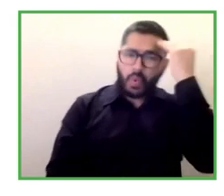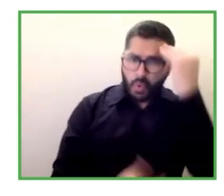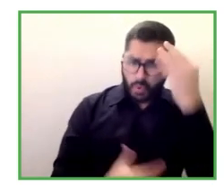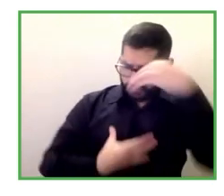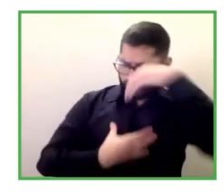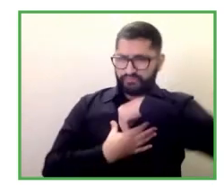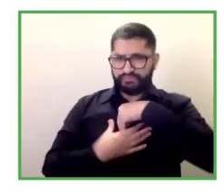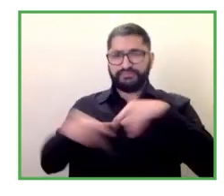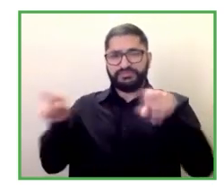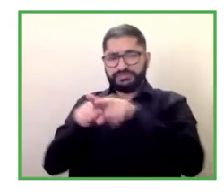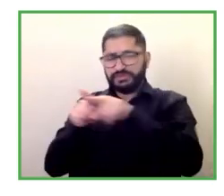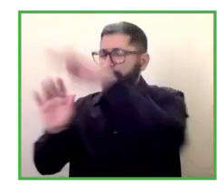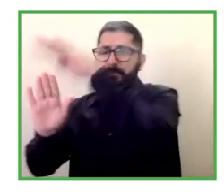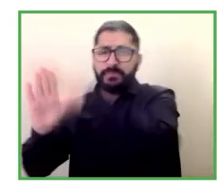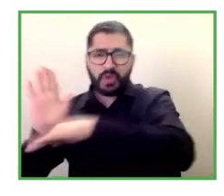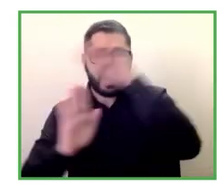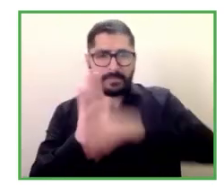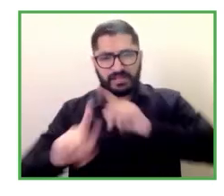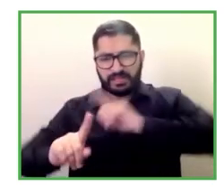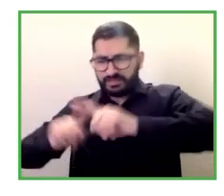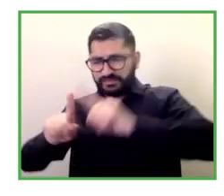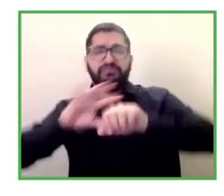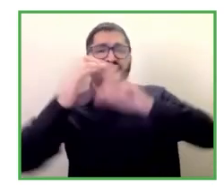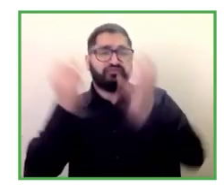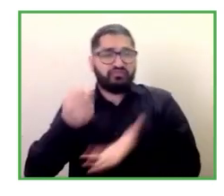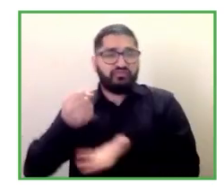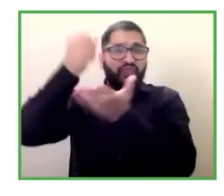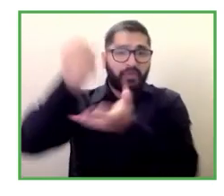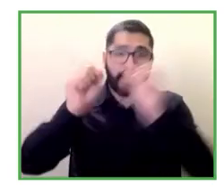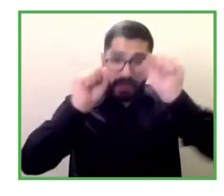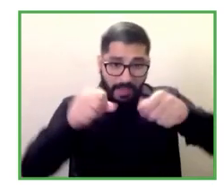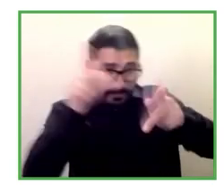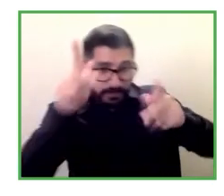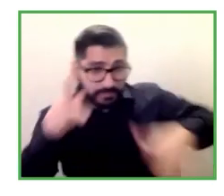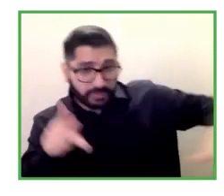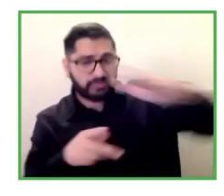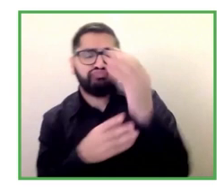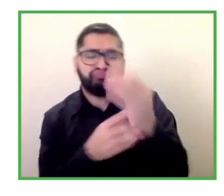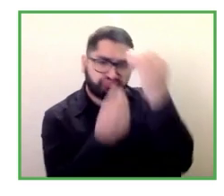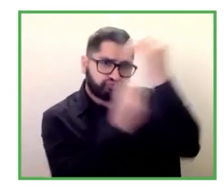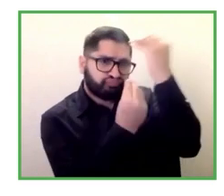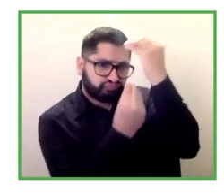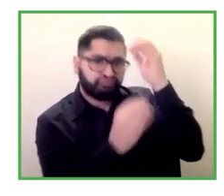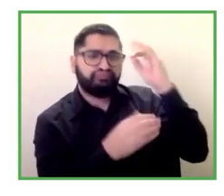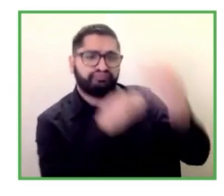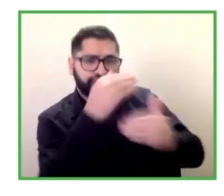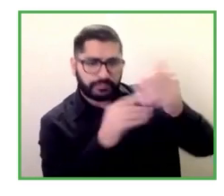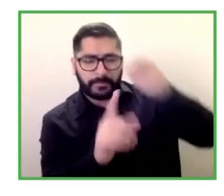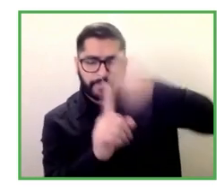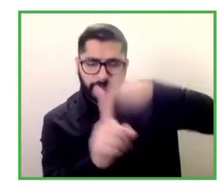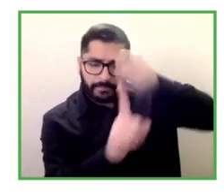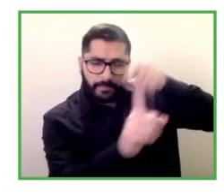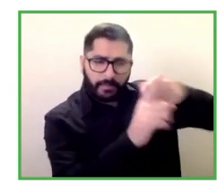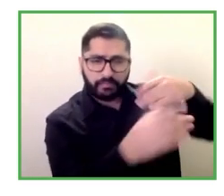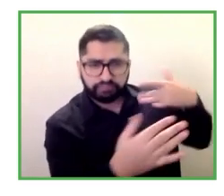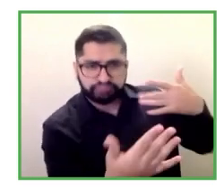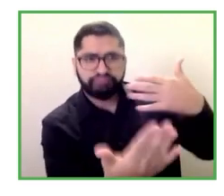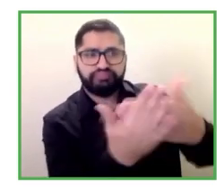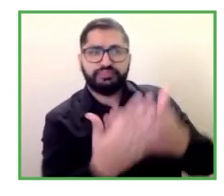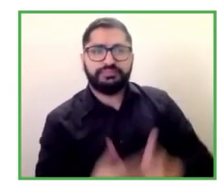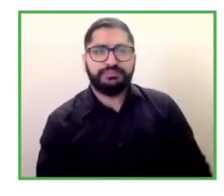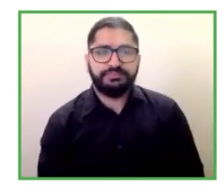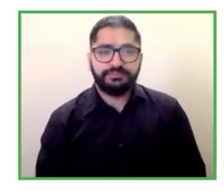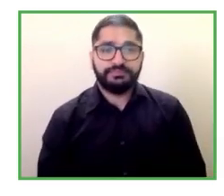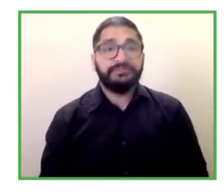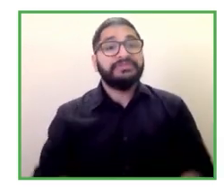tipo de aprendices pasantías es una tendencia que aumenta también y también apoyar las iniciativas